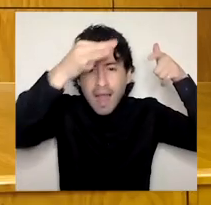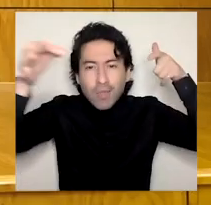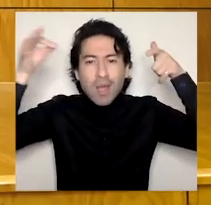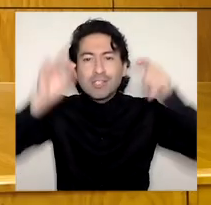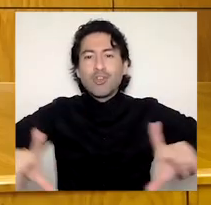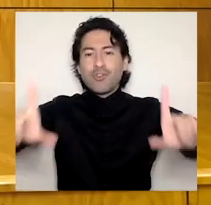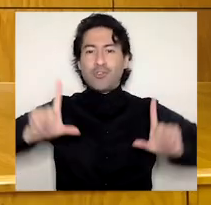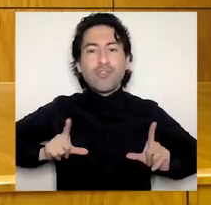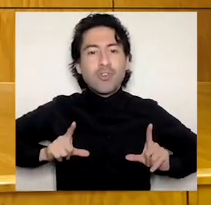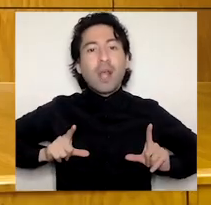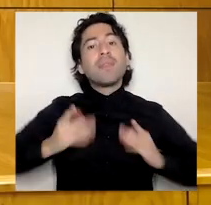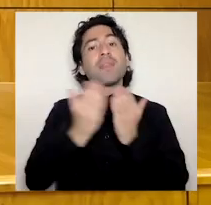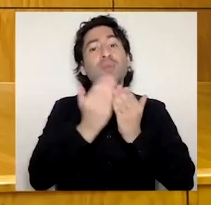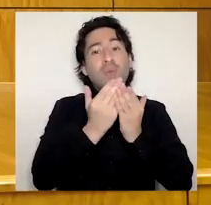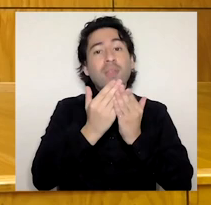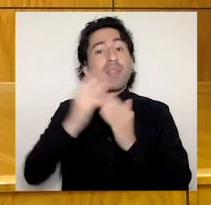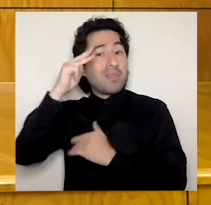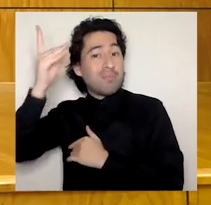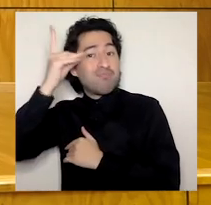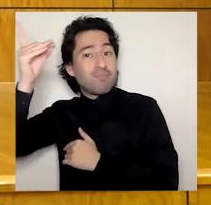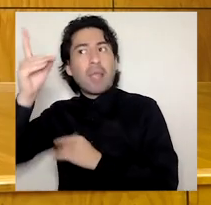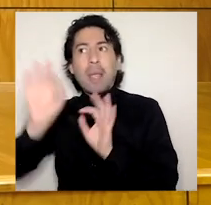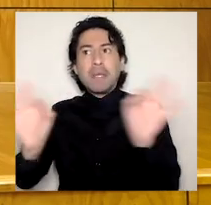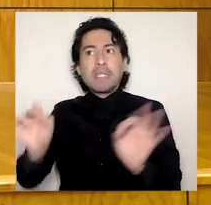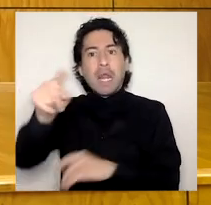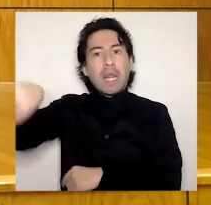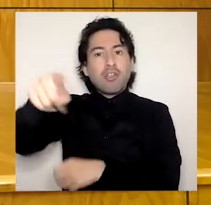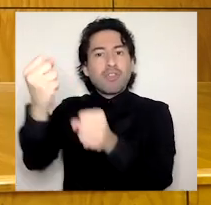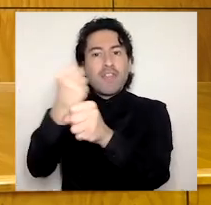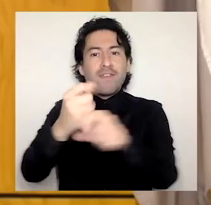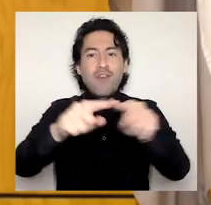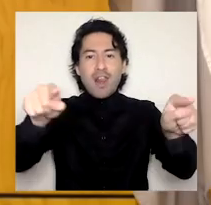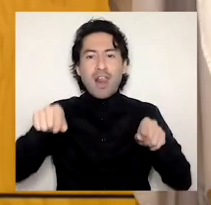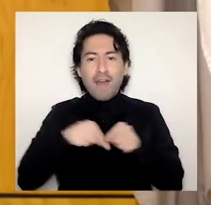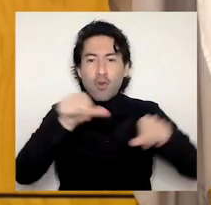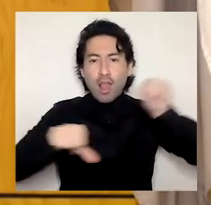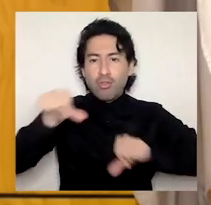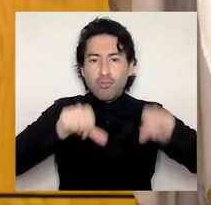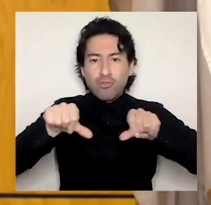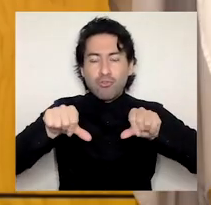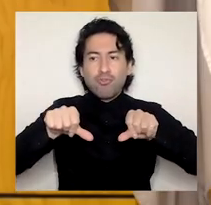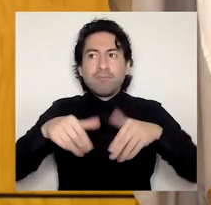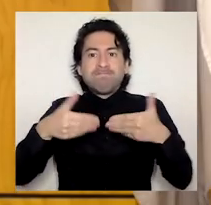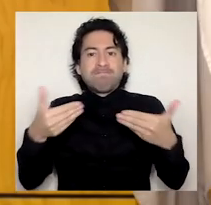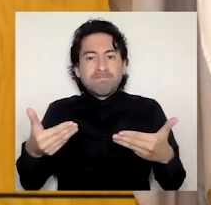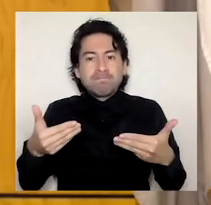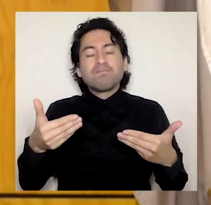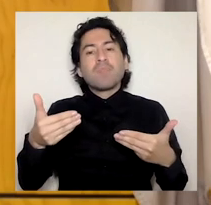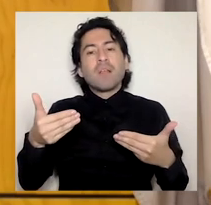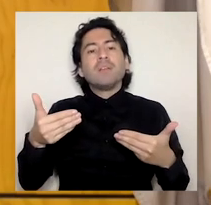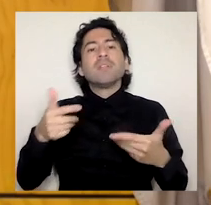particularmente aquellos que debían realizar trabajos en laboratorios. Para ello, se implementó